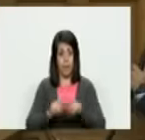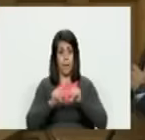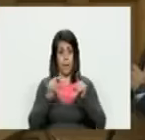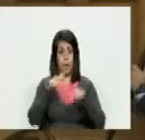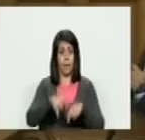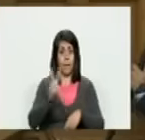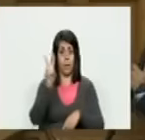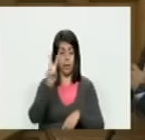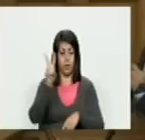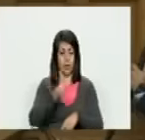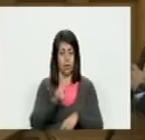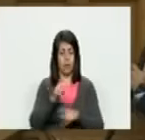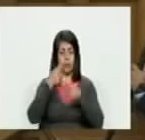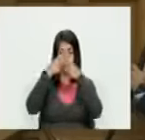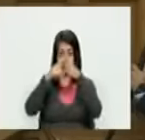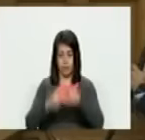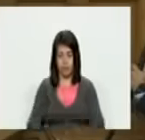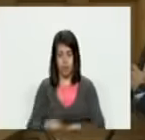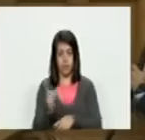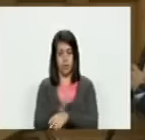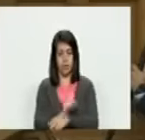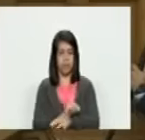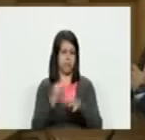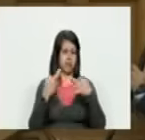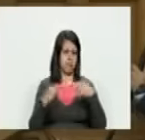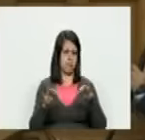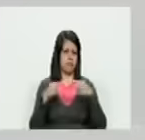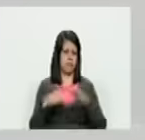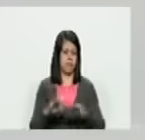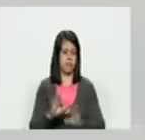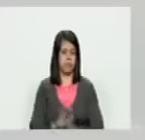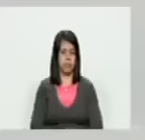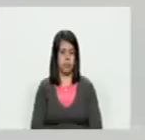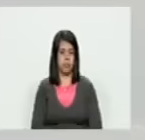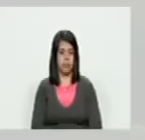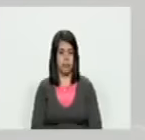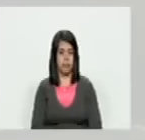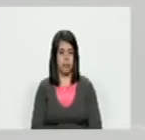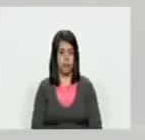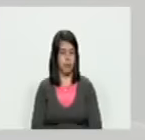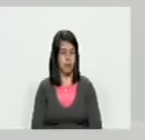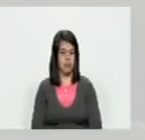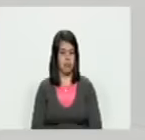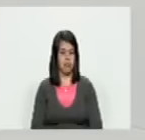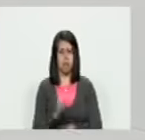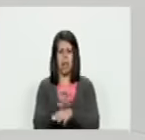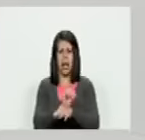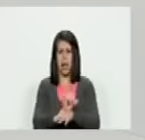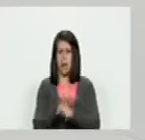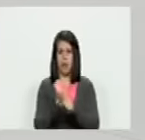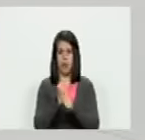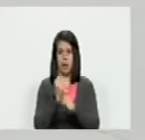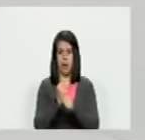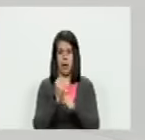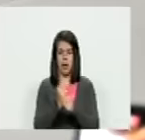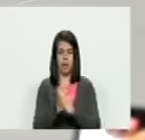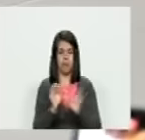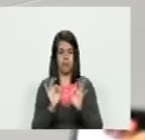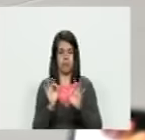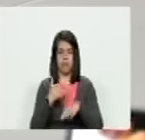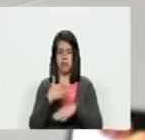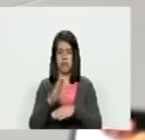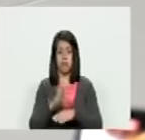los conteos rápidos en condiciones normales son inoficiosos son inoperantes